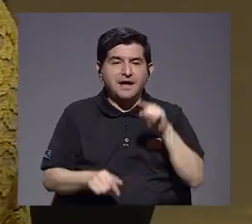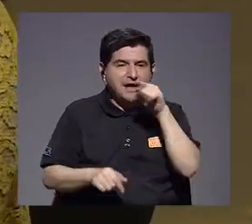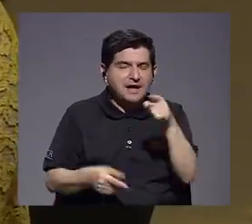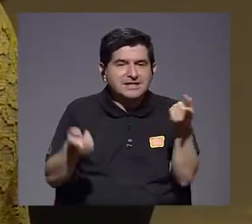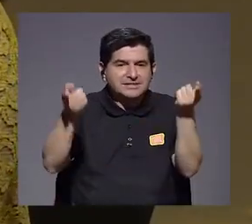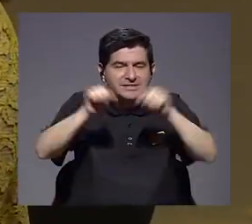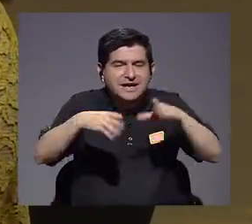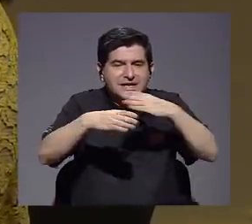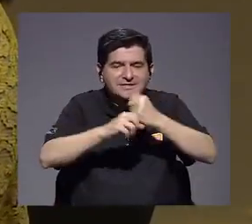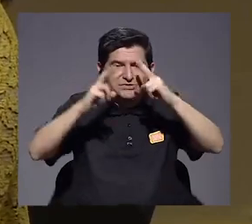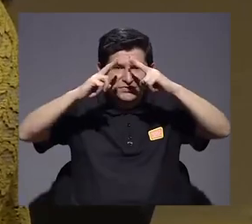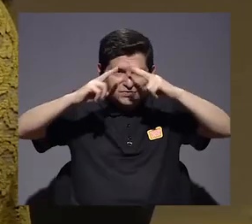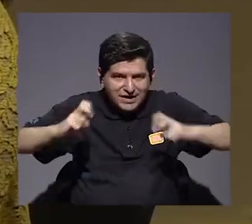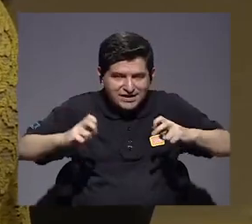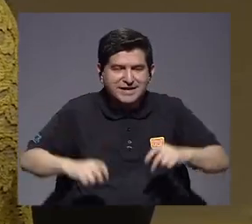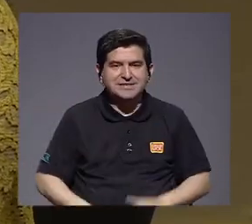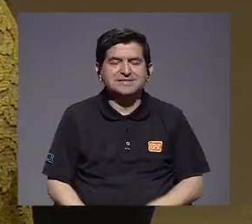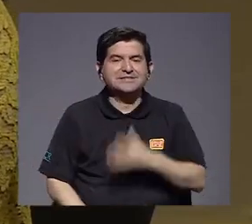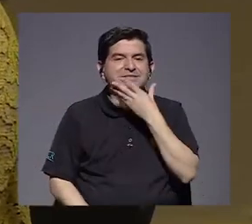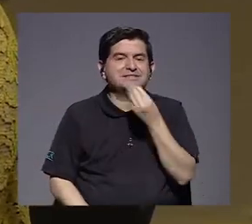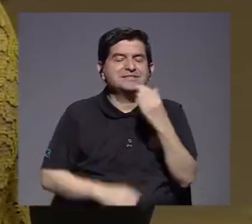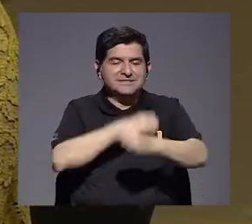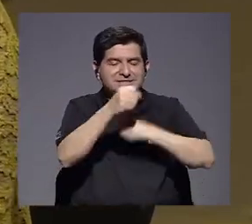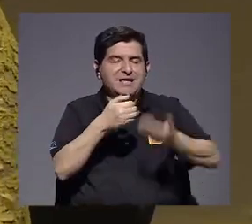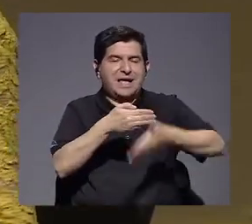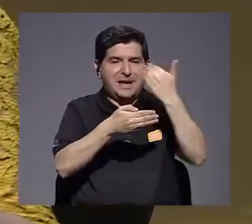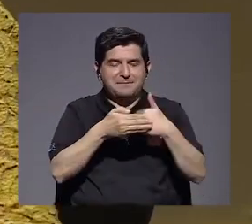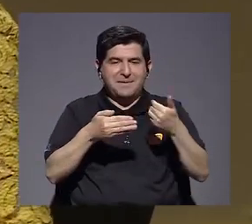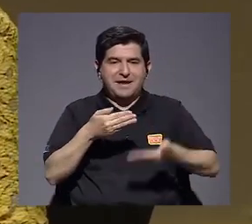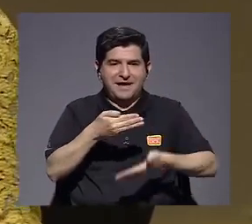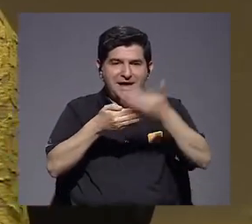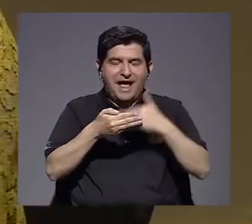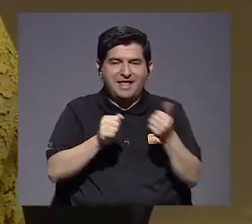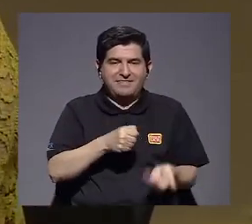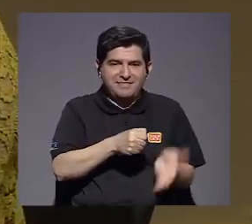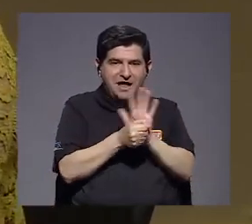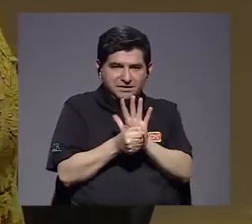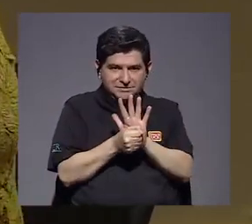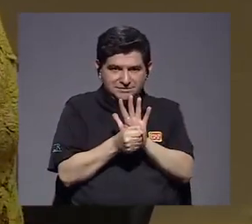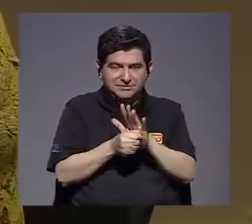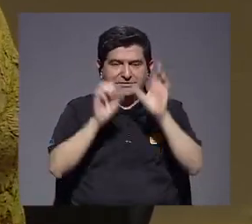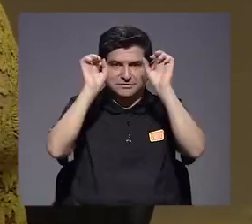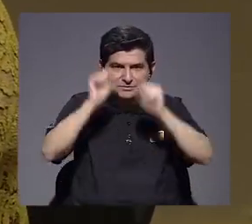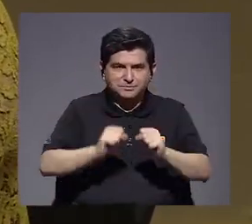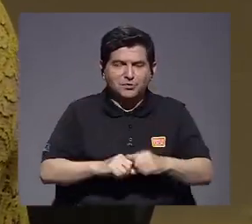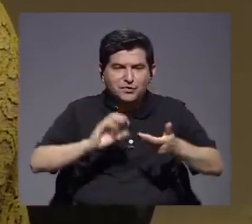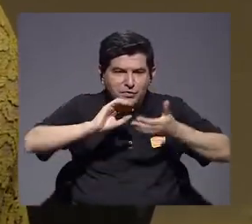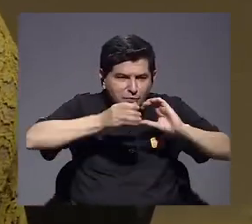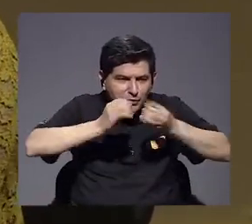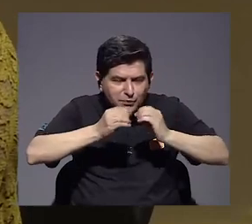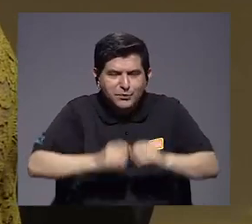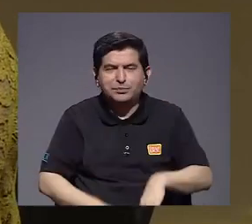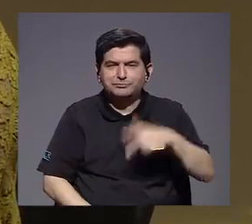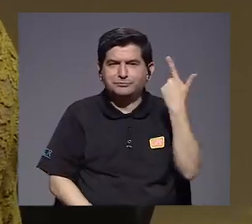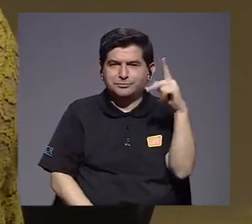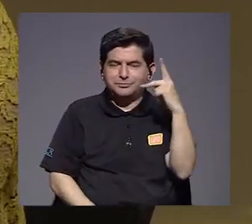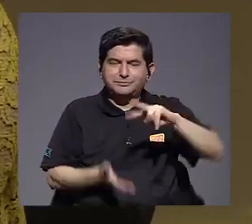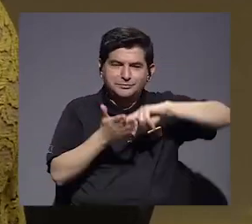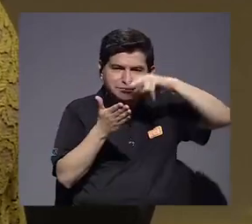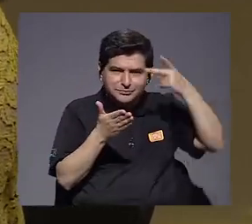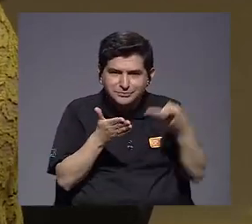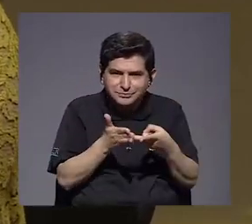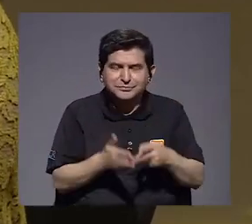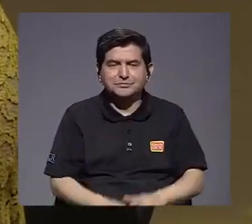ese análisis se haga en relación con diciembre del año pasado, antes de COVID, para poder entonces hacer el cálculo del riesgo que